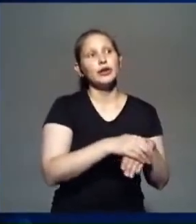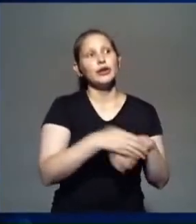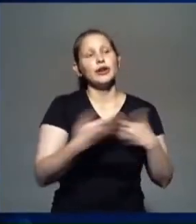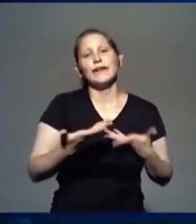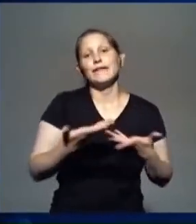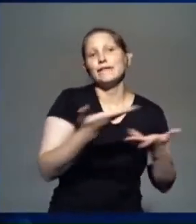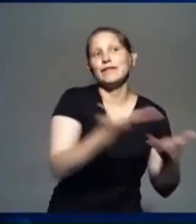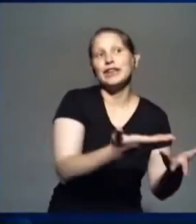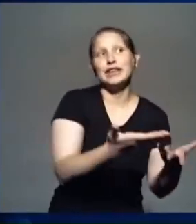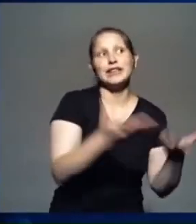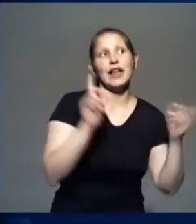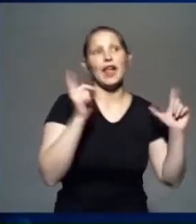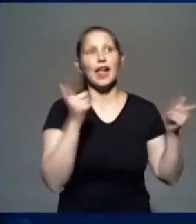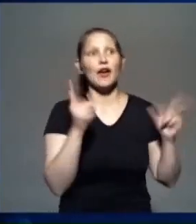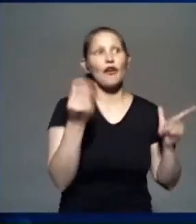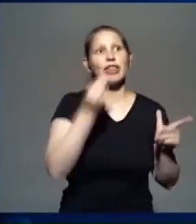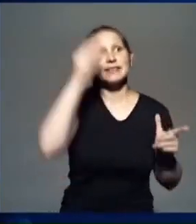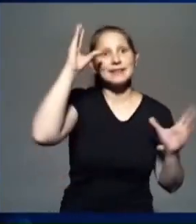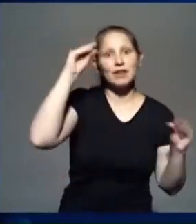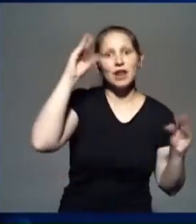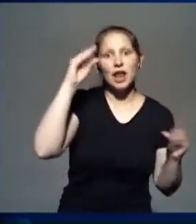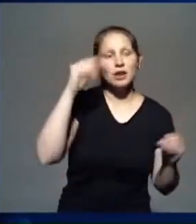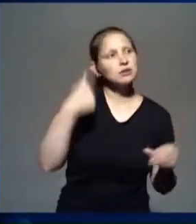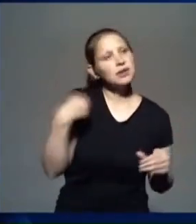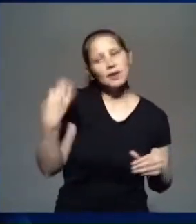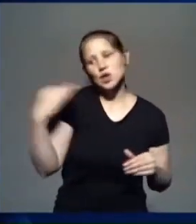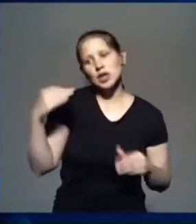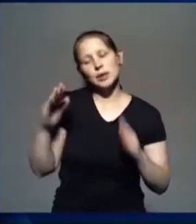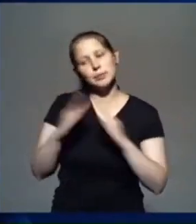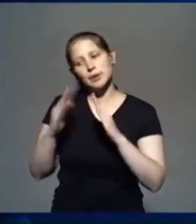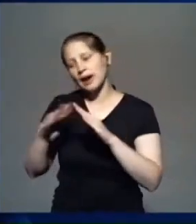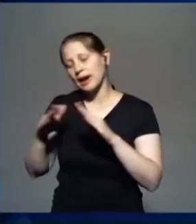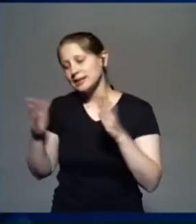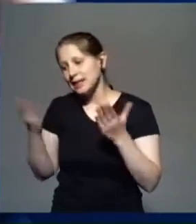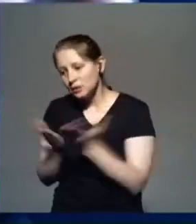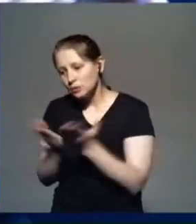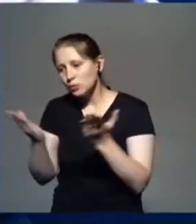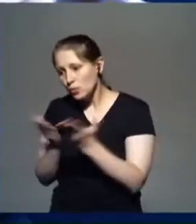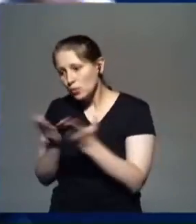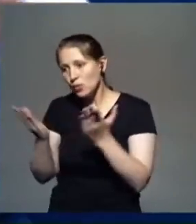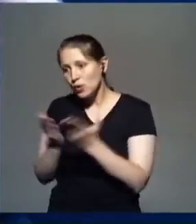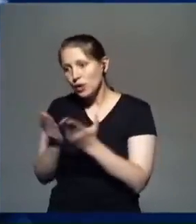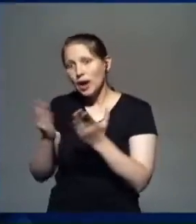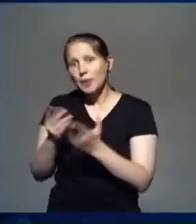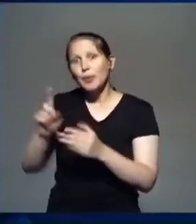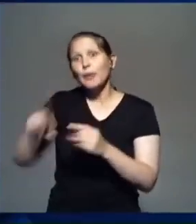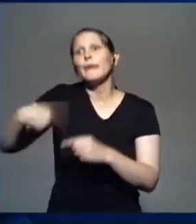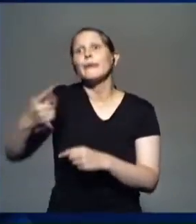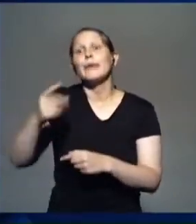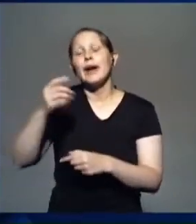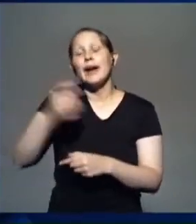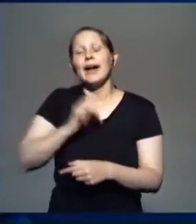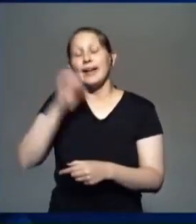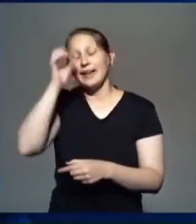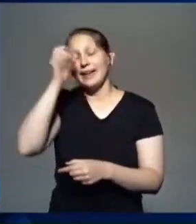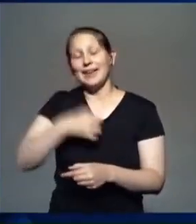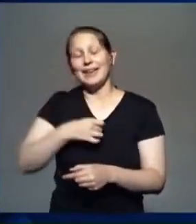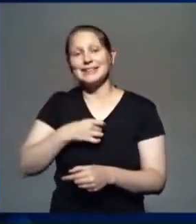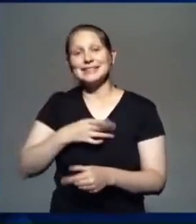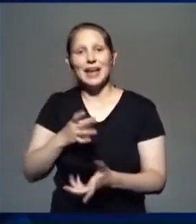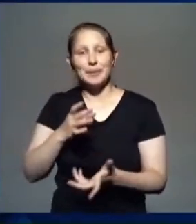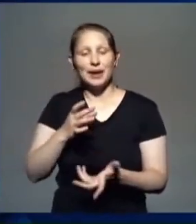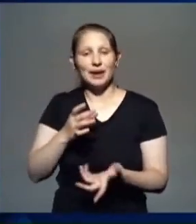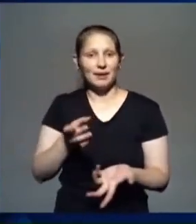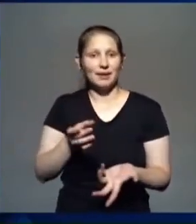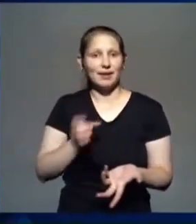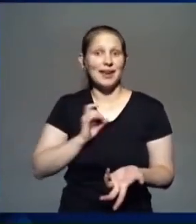no, no puedo terminar la carrera. Ahora, si yo no soy intencional, nunca voy a llegar a nada a poder